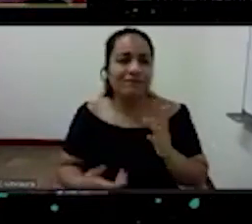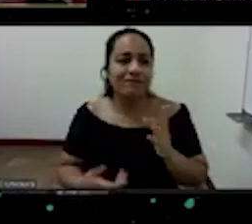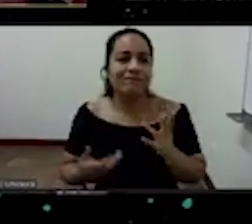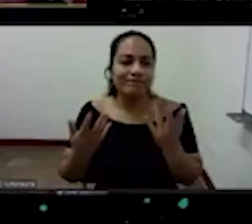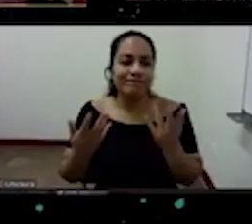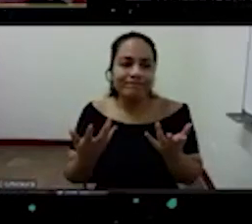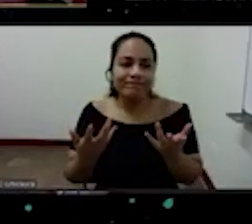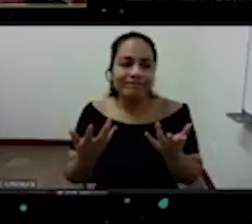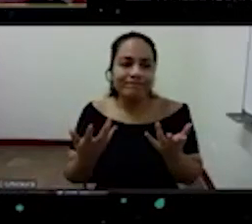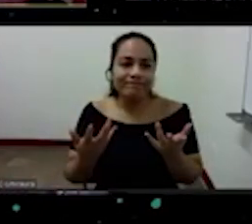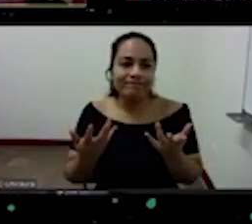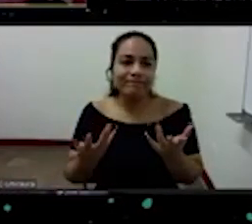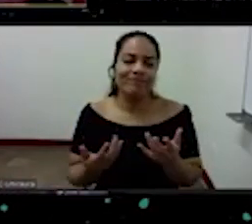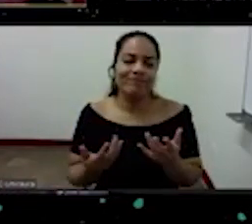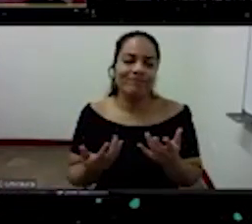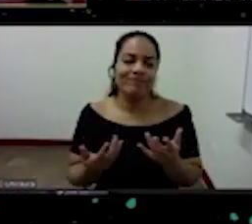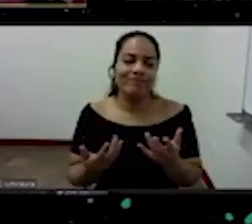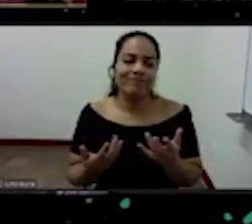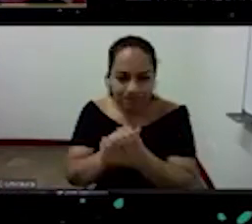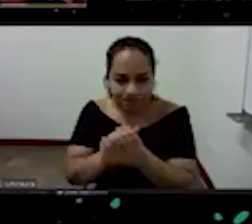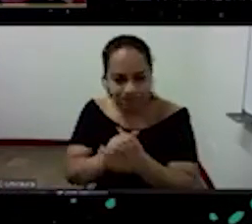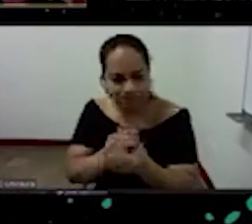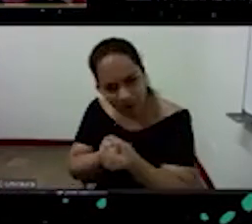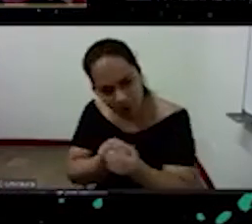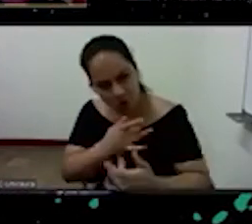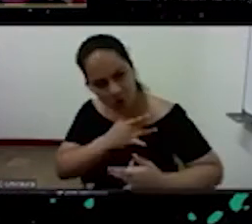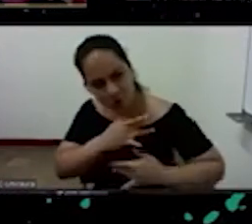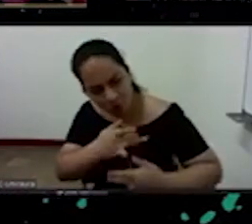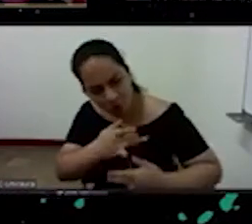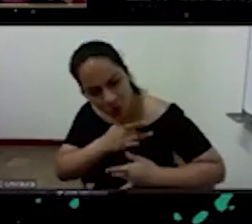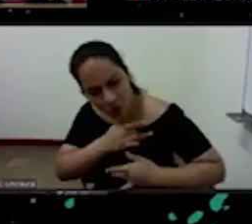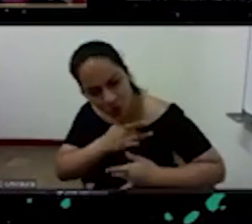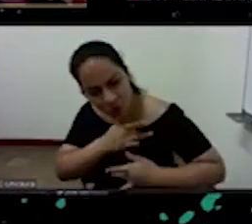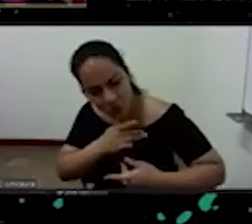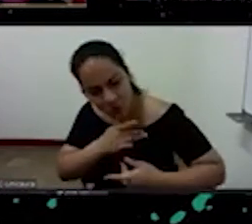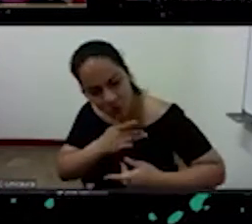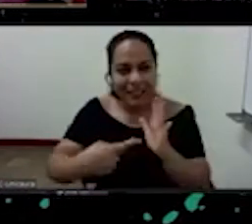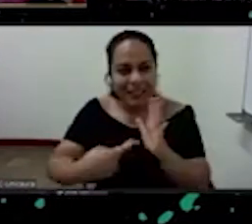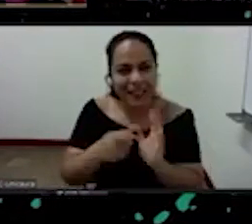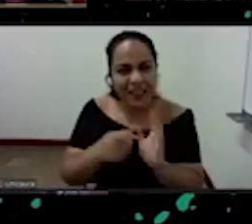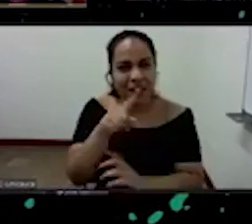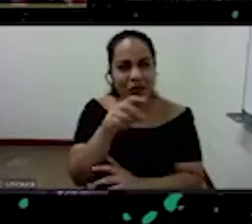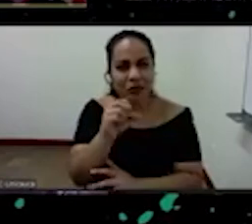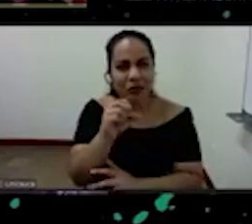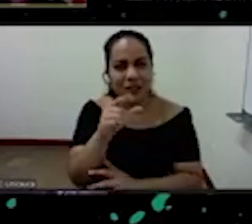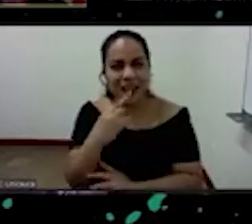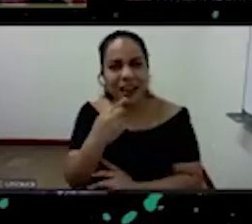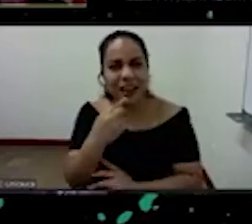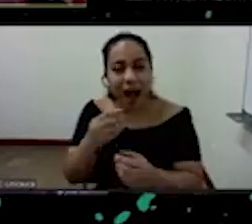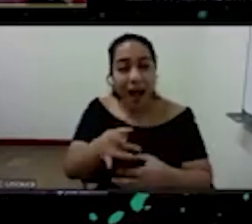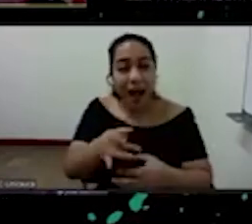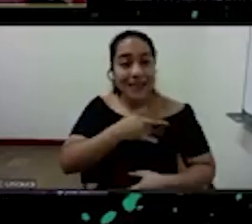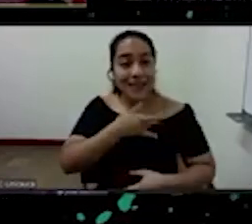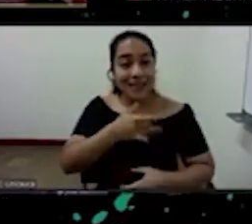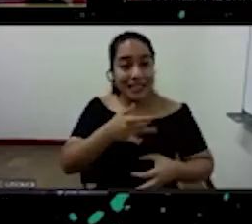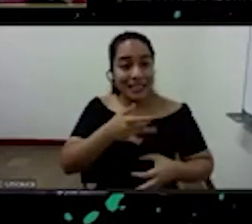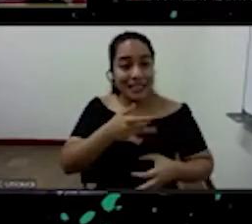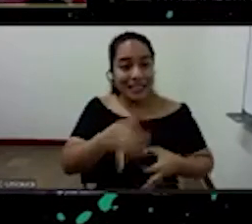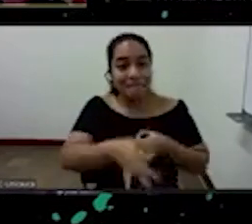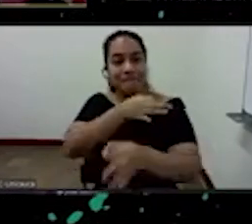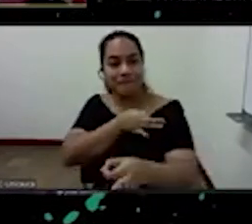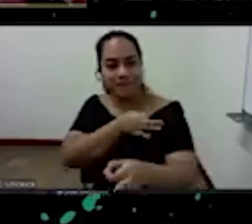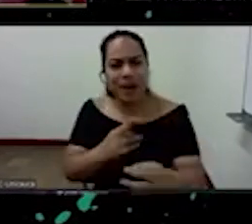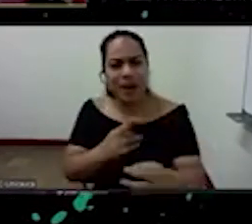solidaridad pero solidaridad sobre todo significa empatía placer de la relación